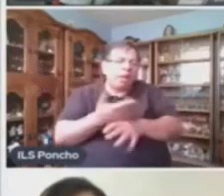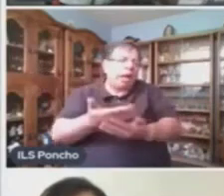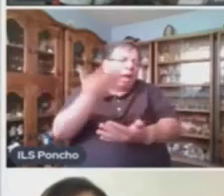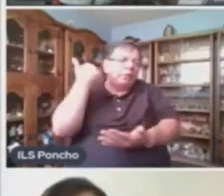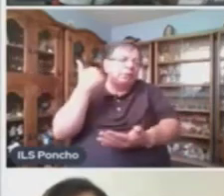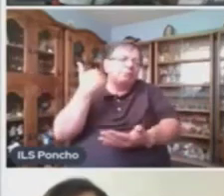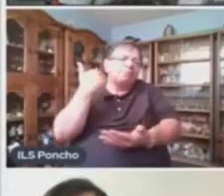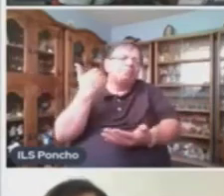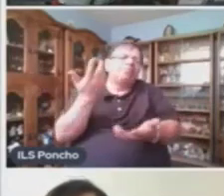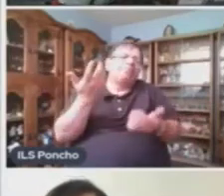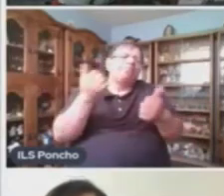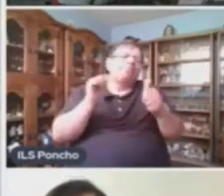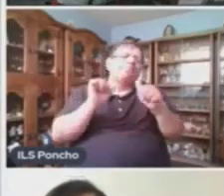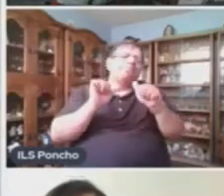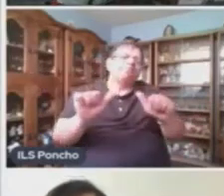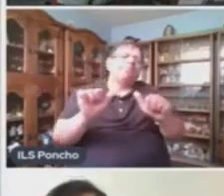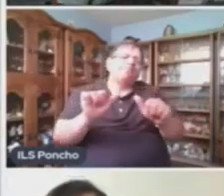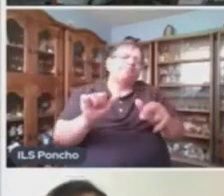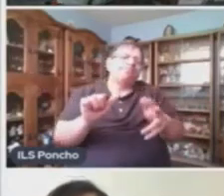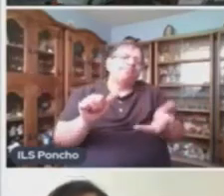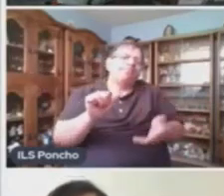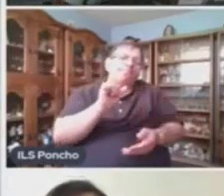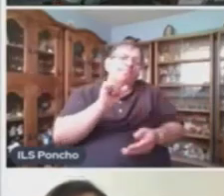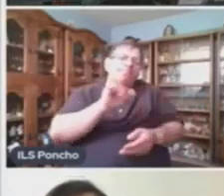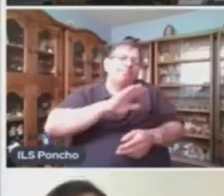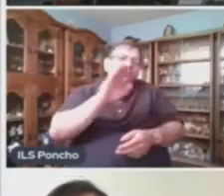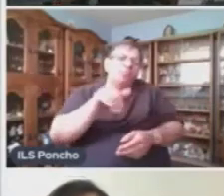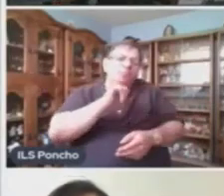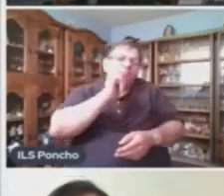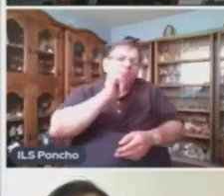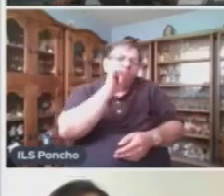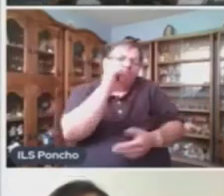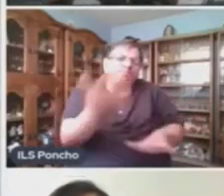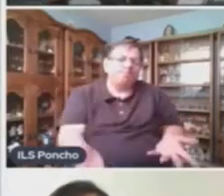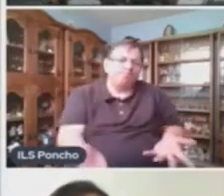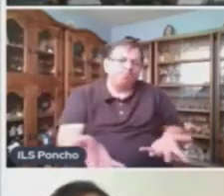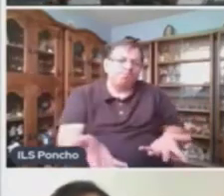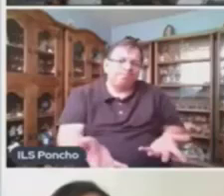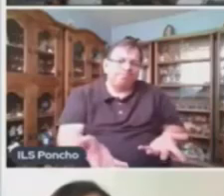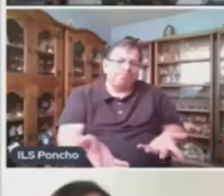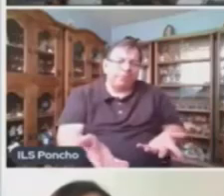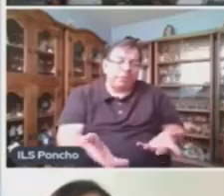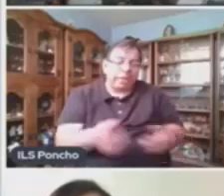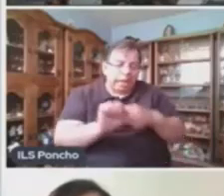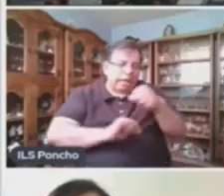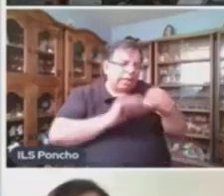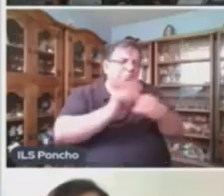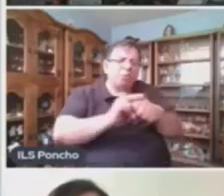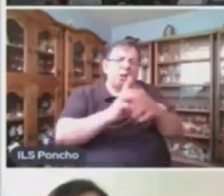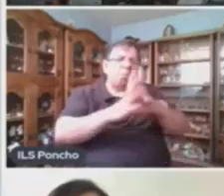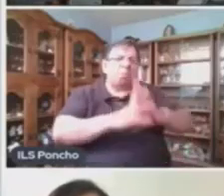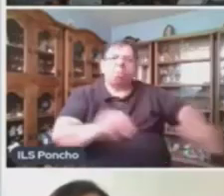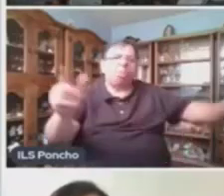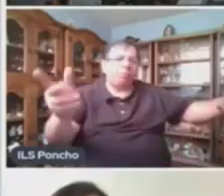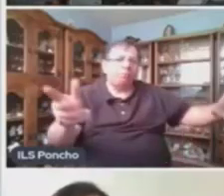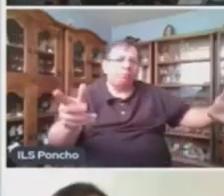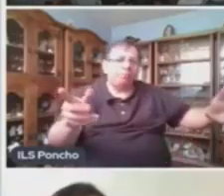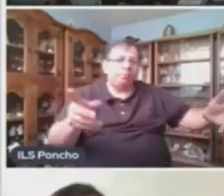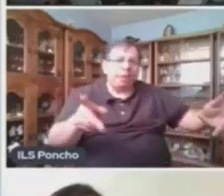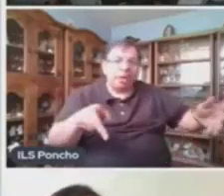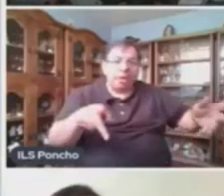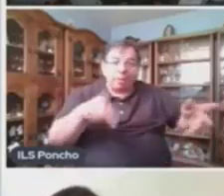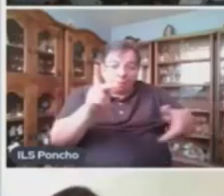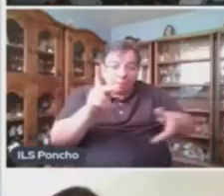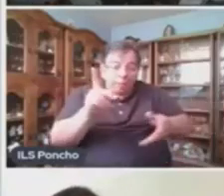Había Impedido Sin duda El Desarrollo Del Insecto Pero Desde que